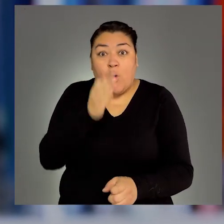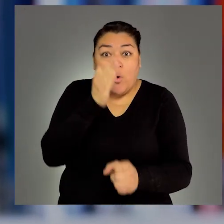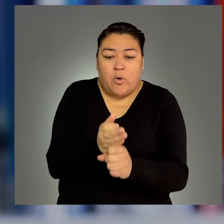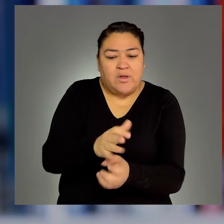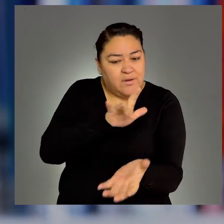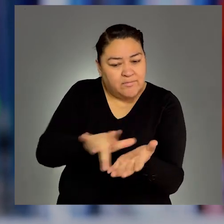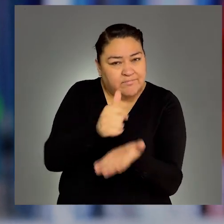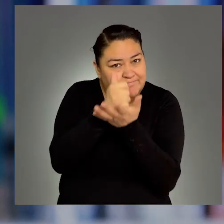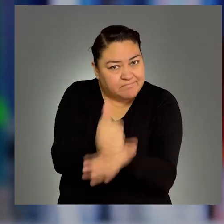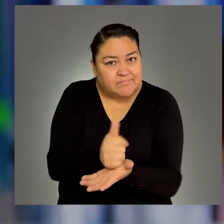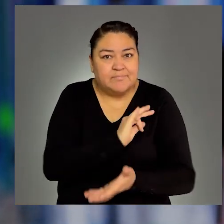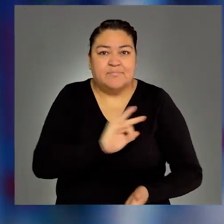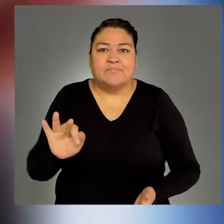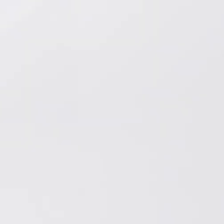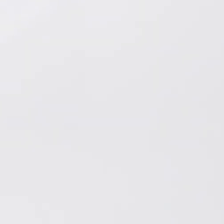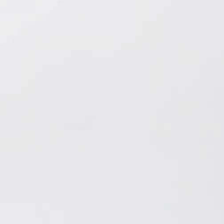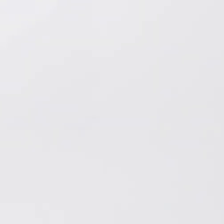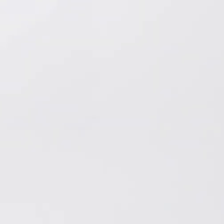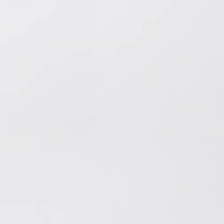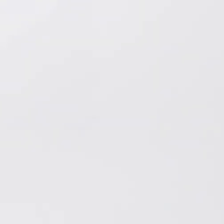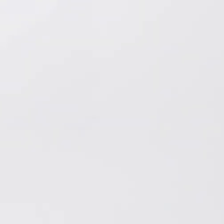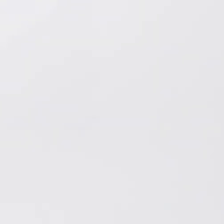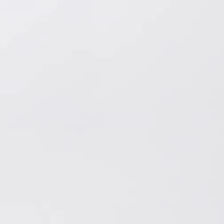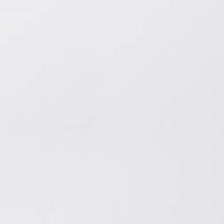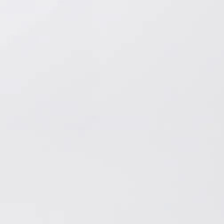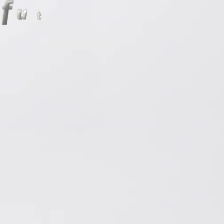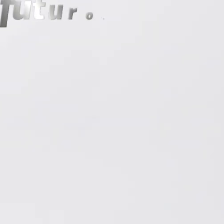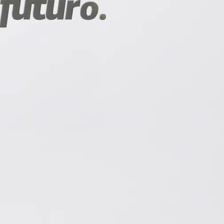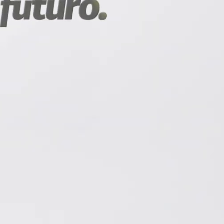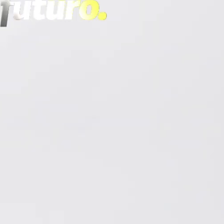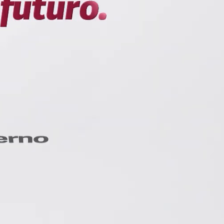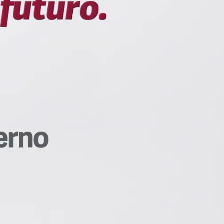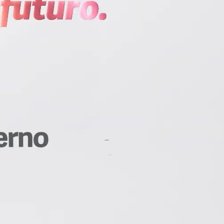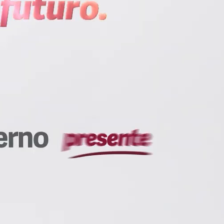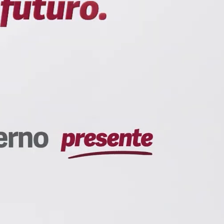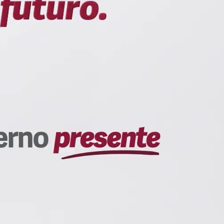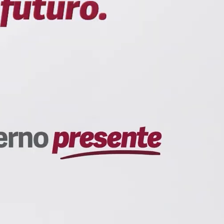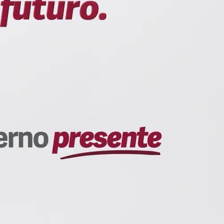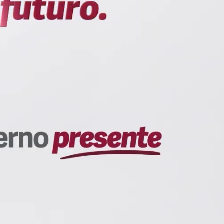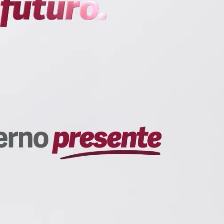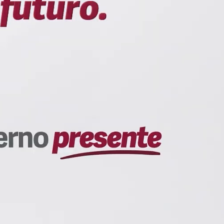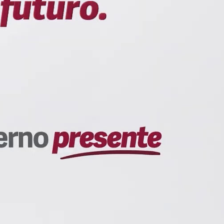mirada de un hijo. Actúa. Gobierno de Puebla. Hacer historia. Hacer futuro. Hacer